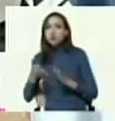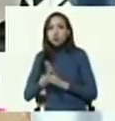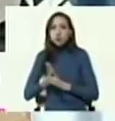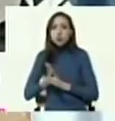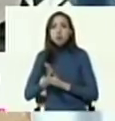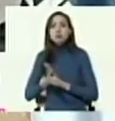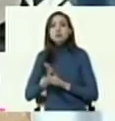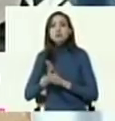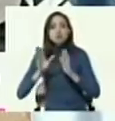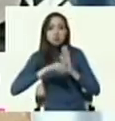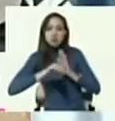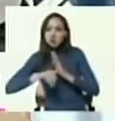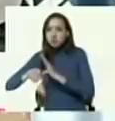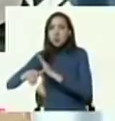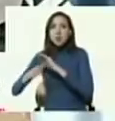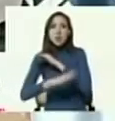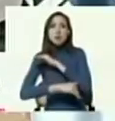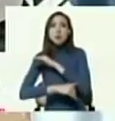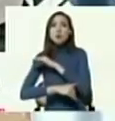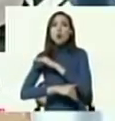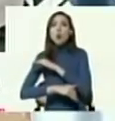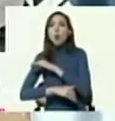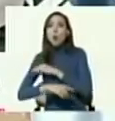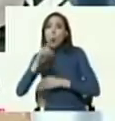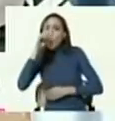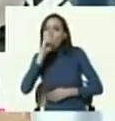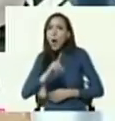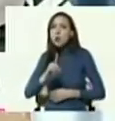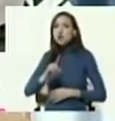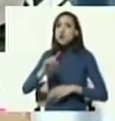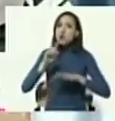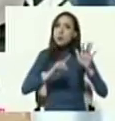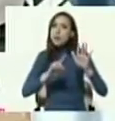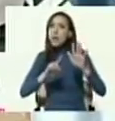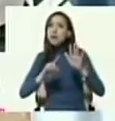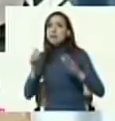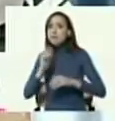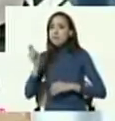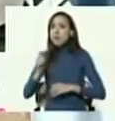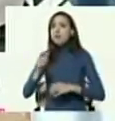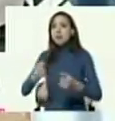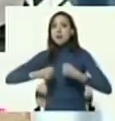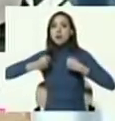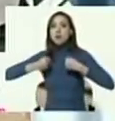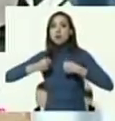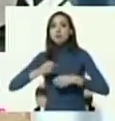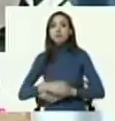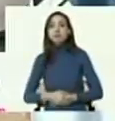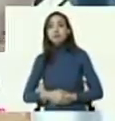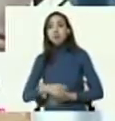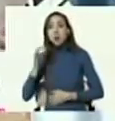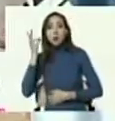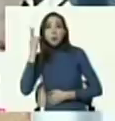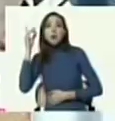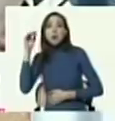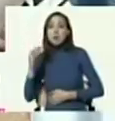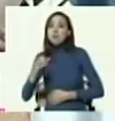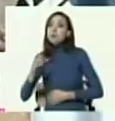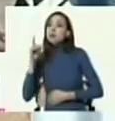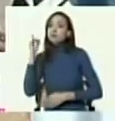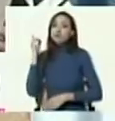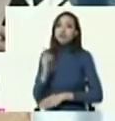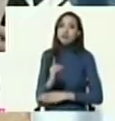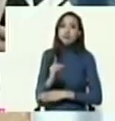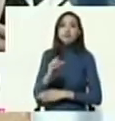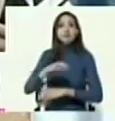a dos años y seis meses de prisión. Por este caso, la ciudadana Kelly Lobo se encuentra procesada por los delitos de asociación